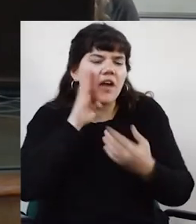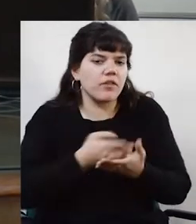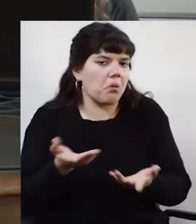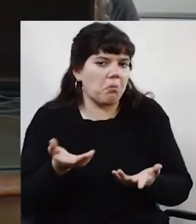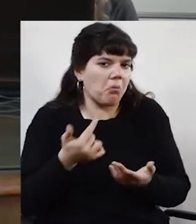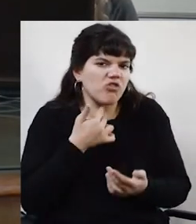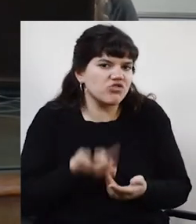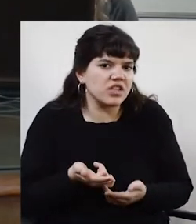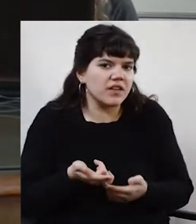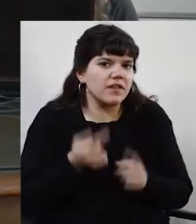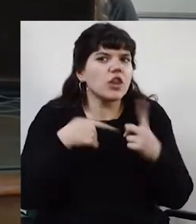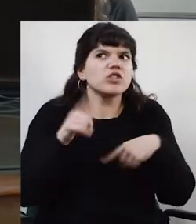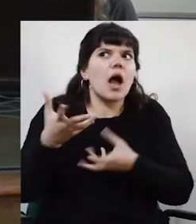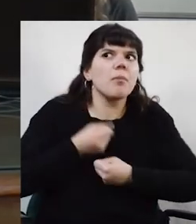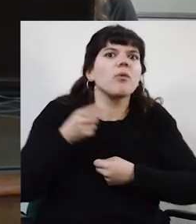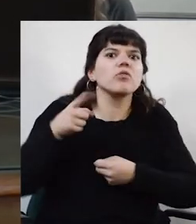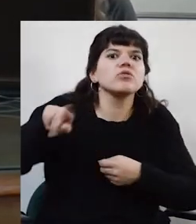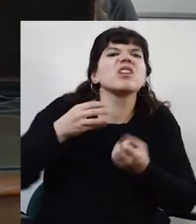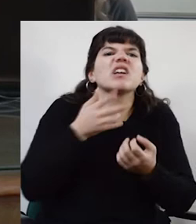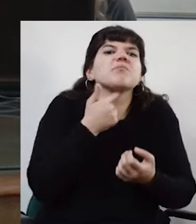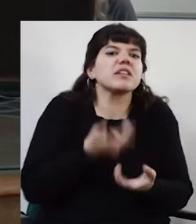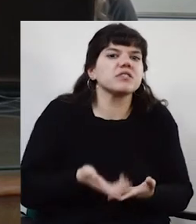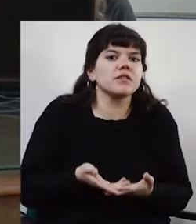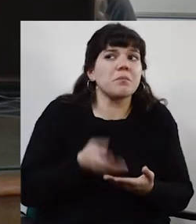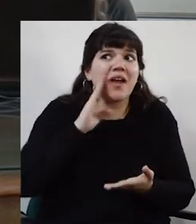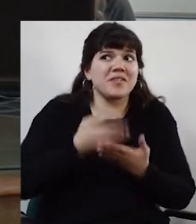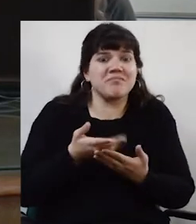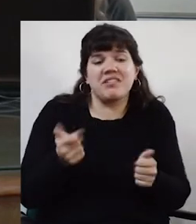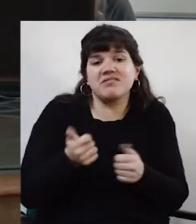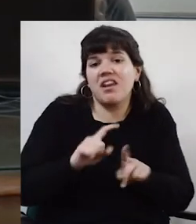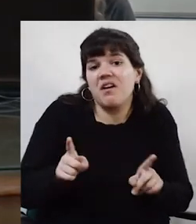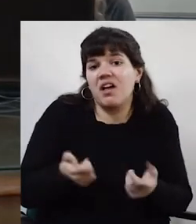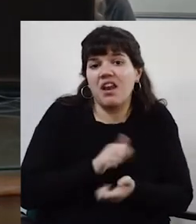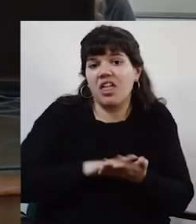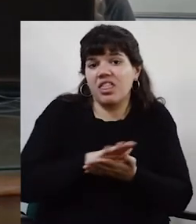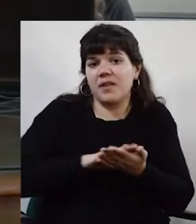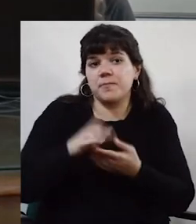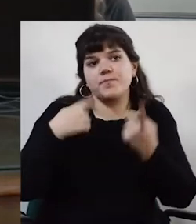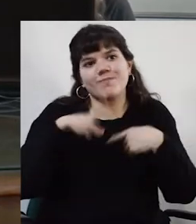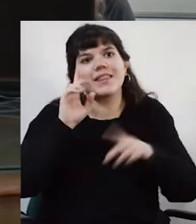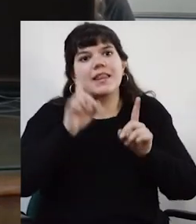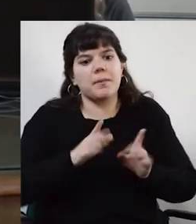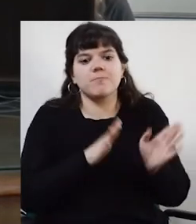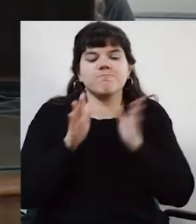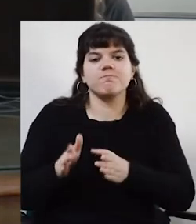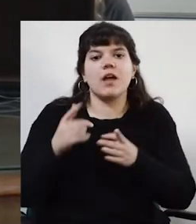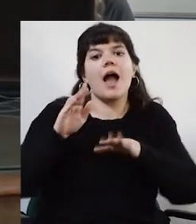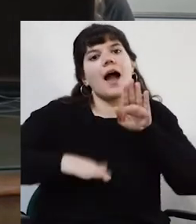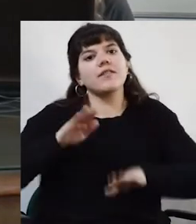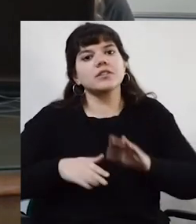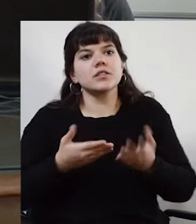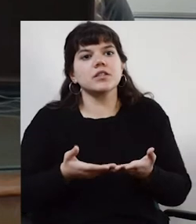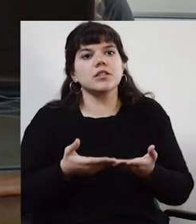porque vos decís, bueno, al amparo de ese convenio, ¿qué hizo la gente? Y de repente no hizo nada. Por otro lado, es verdad que a veces